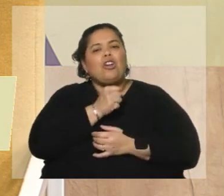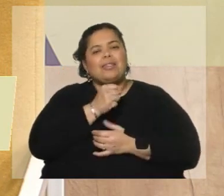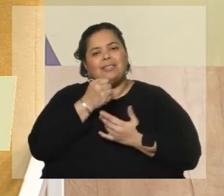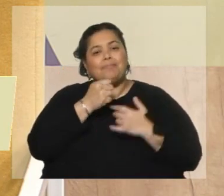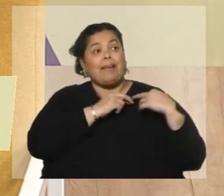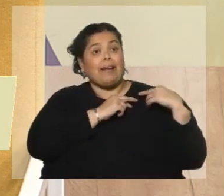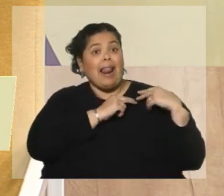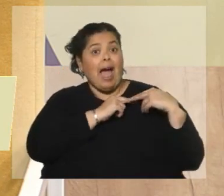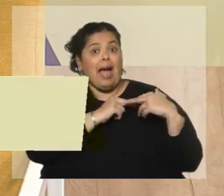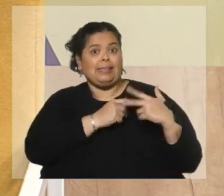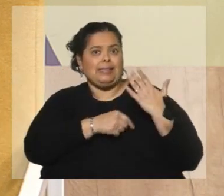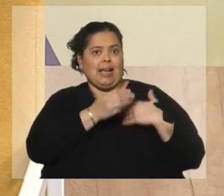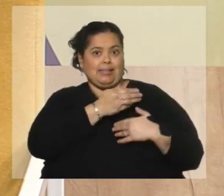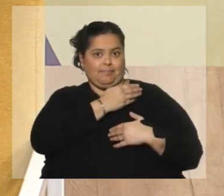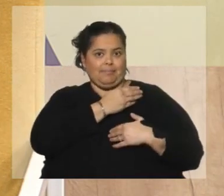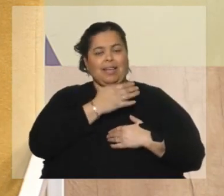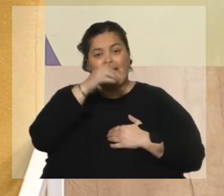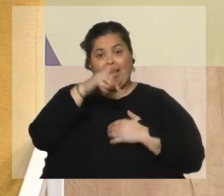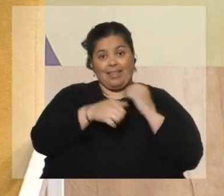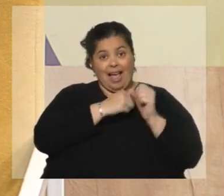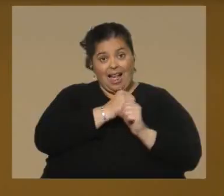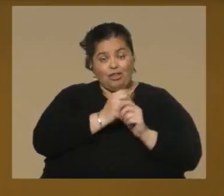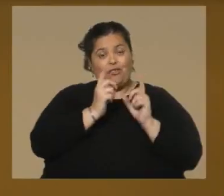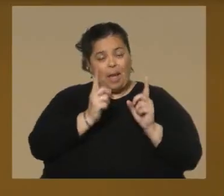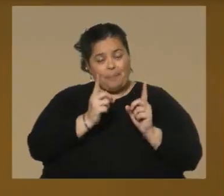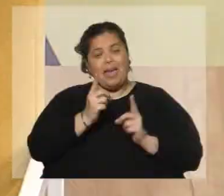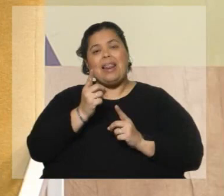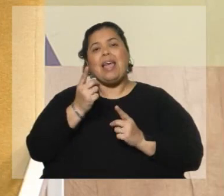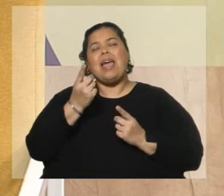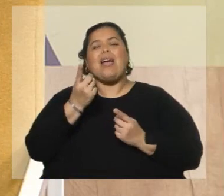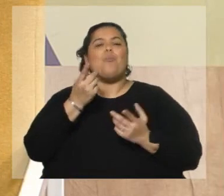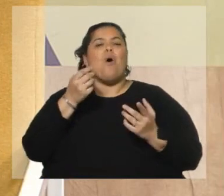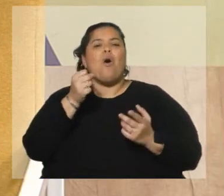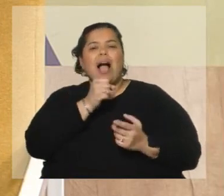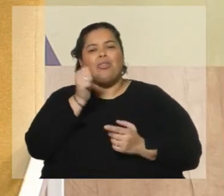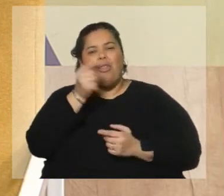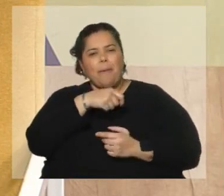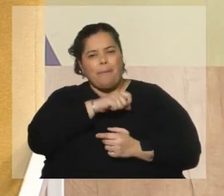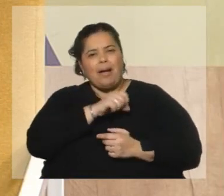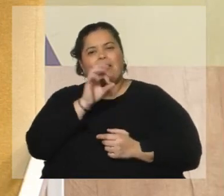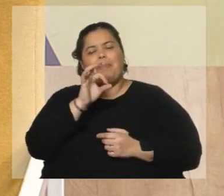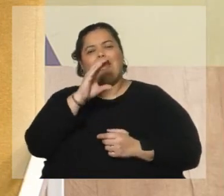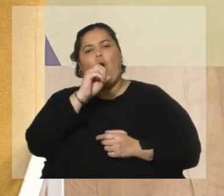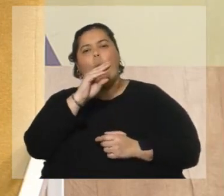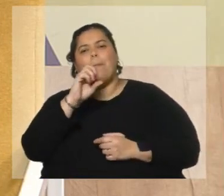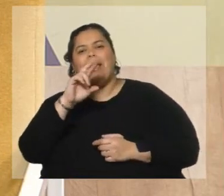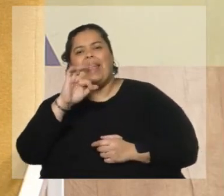Y este año de zarzuela y de opereta también. Ajá. Entonces, hay una gala inaugural